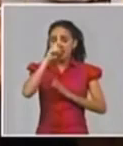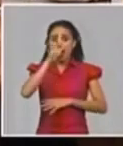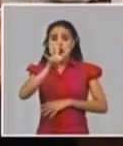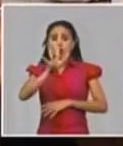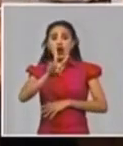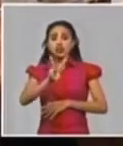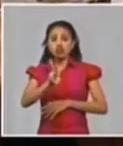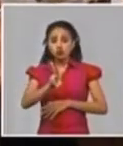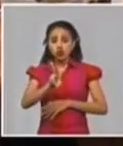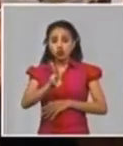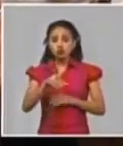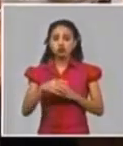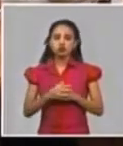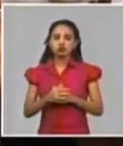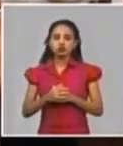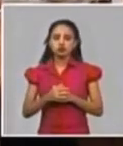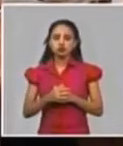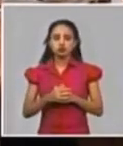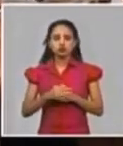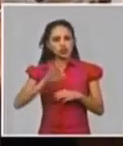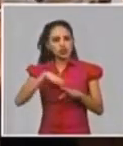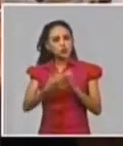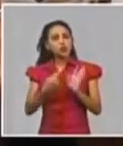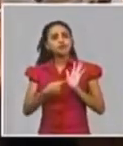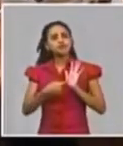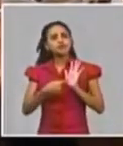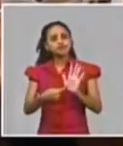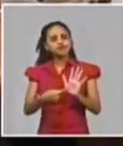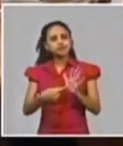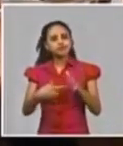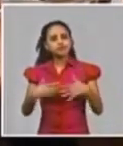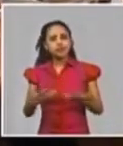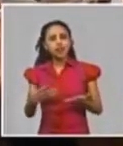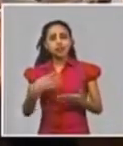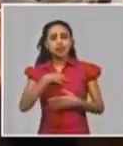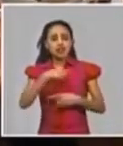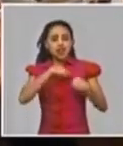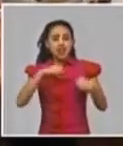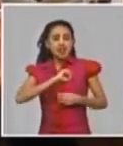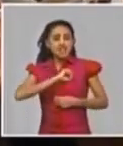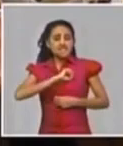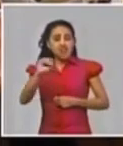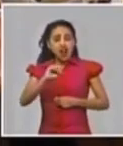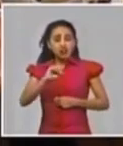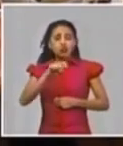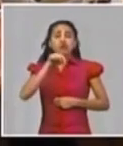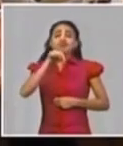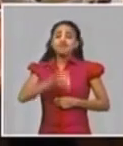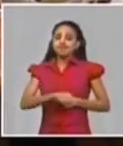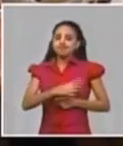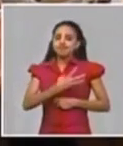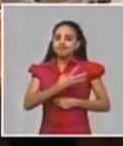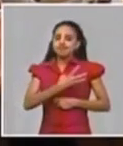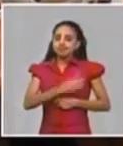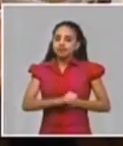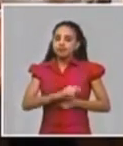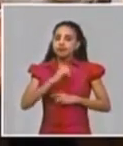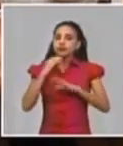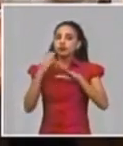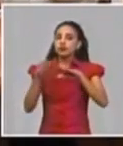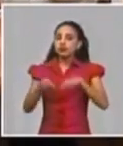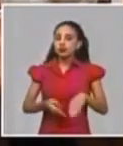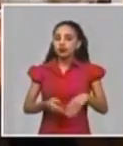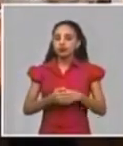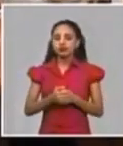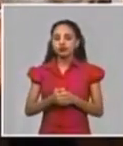que se demostró en la tabla teológica que había desarrollado un infarto vivo del miocardio que lamentablemente le generó la muerte y